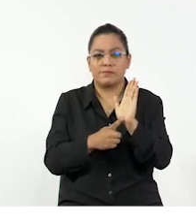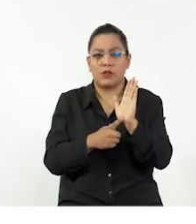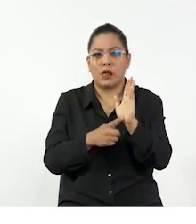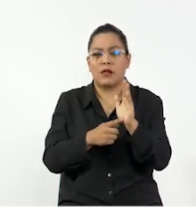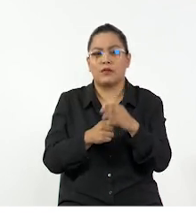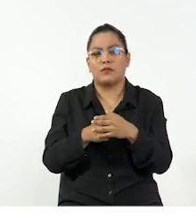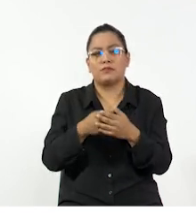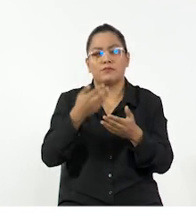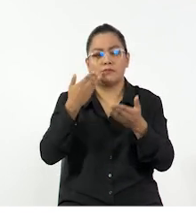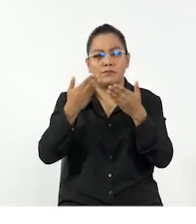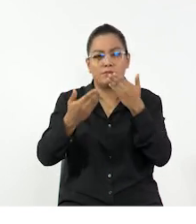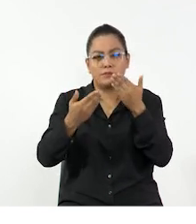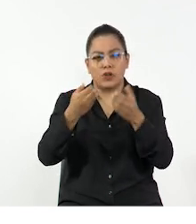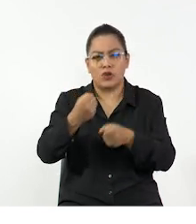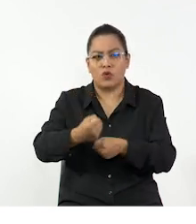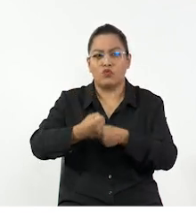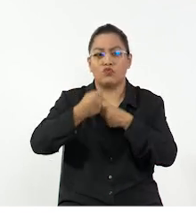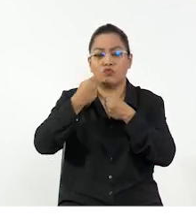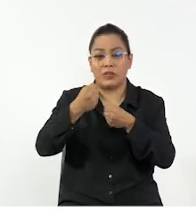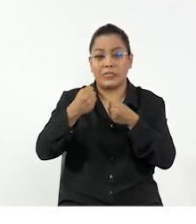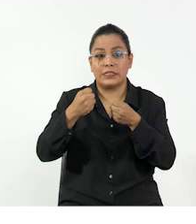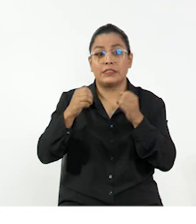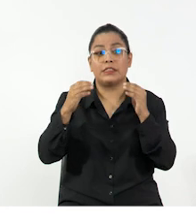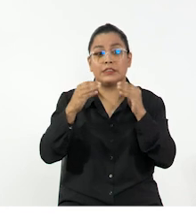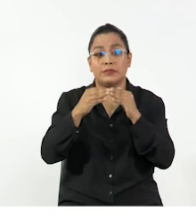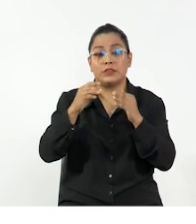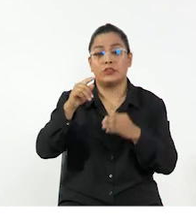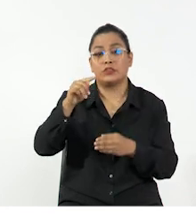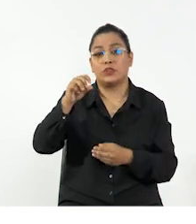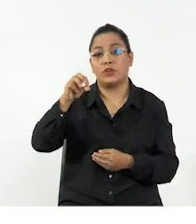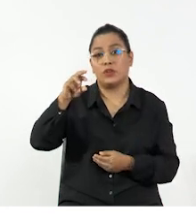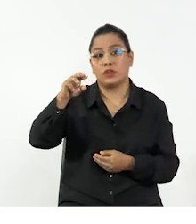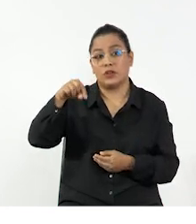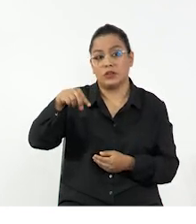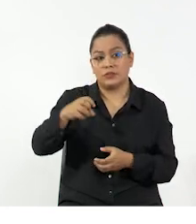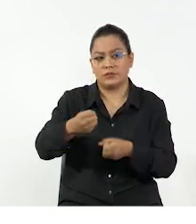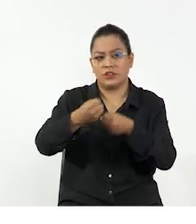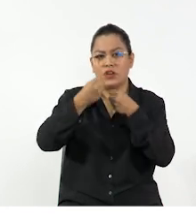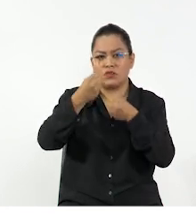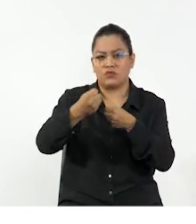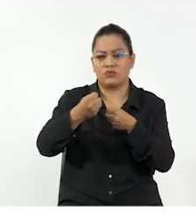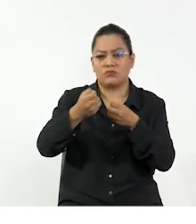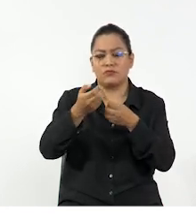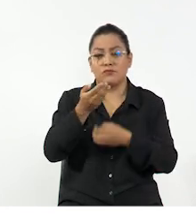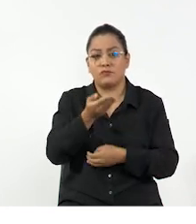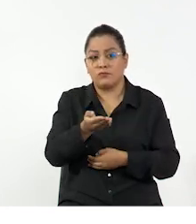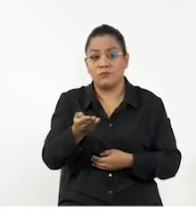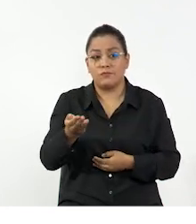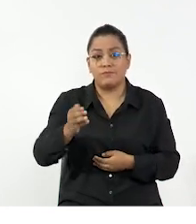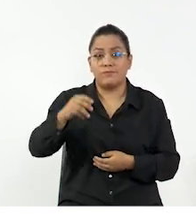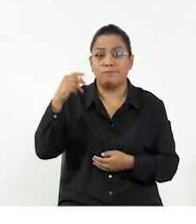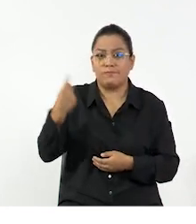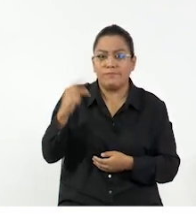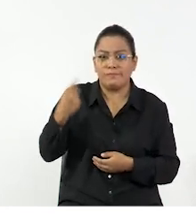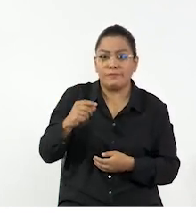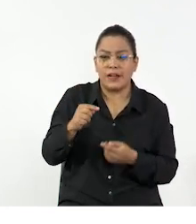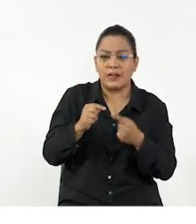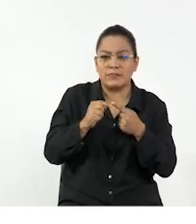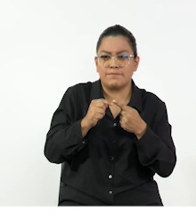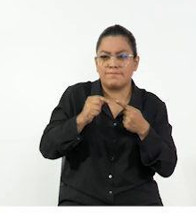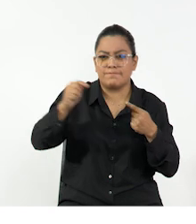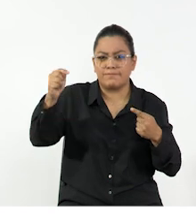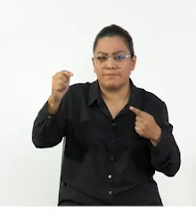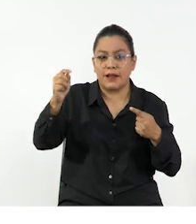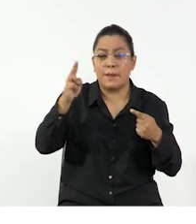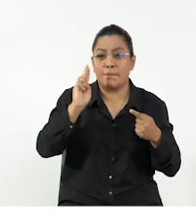diagramas en donde explicaremos de mejor manera sobre la fuerza y sobre el torque. La fuerza aplicada sobre un cuerpo produce una